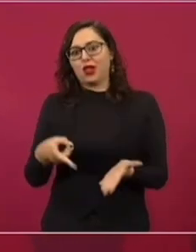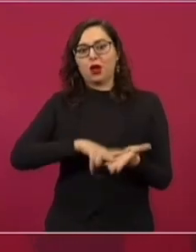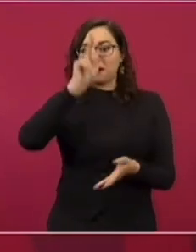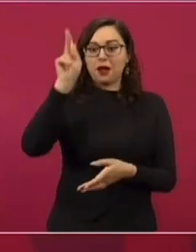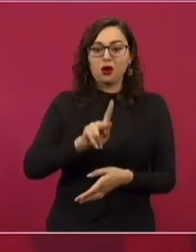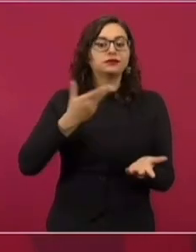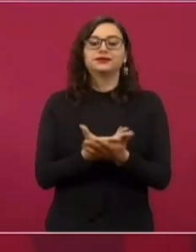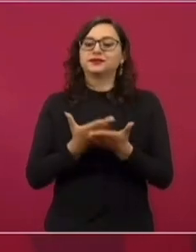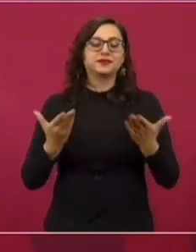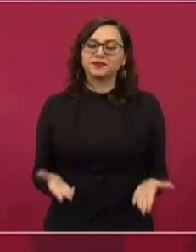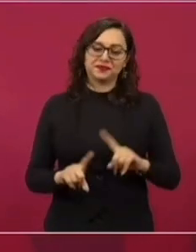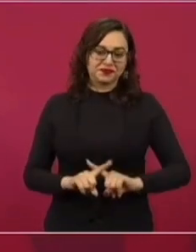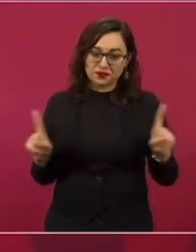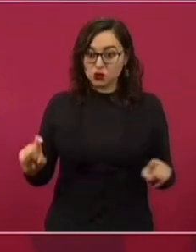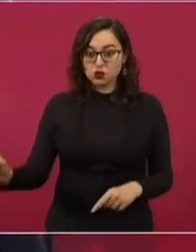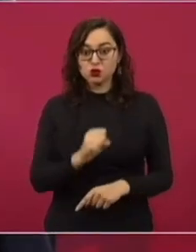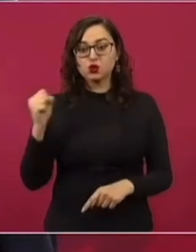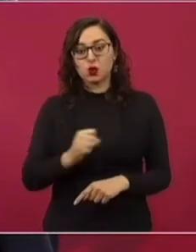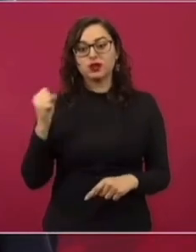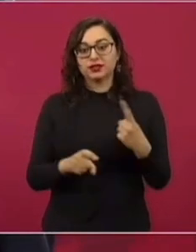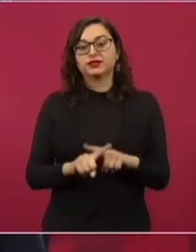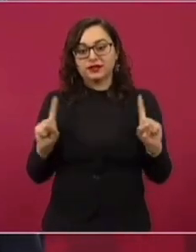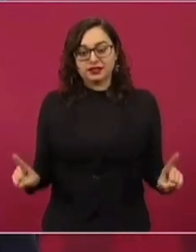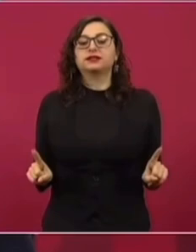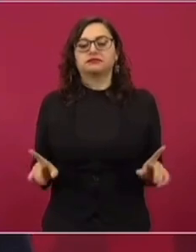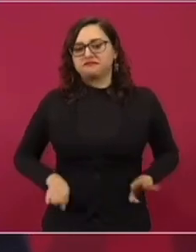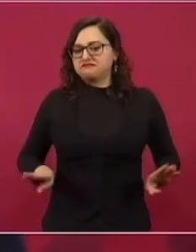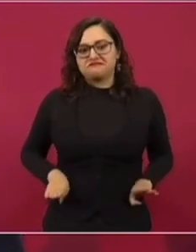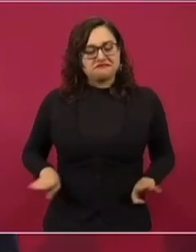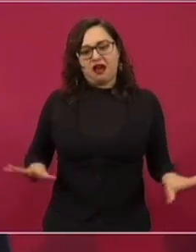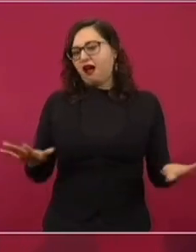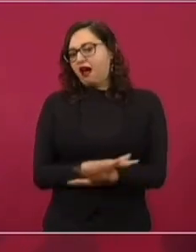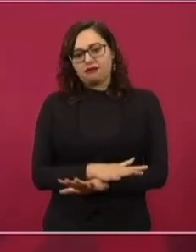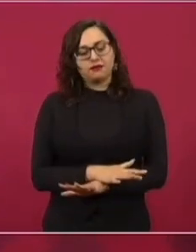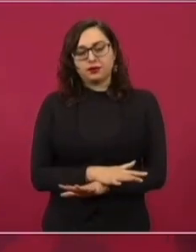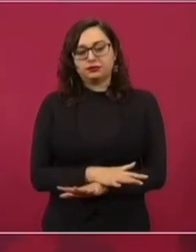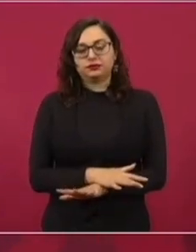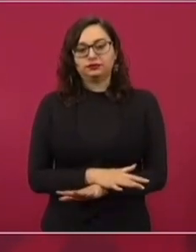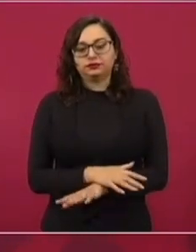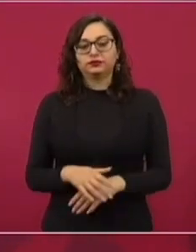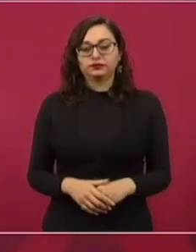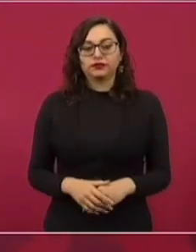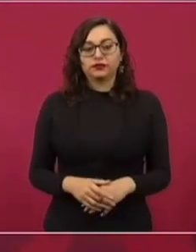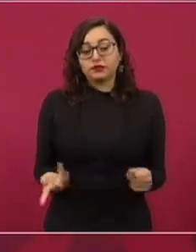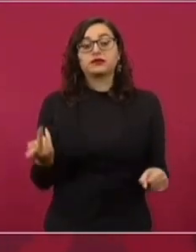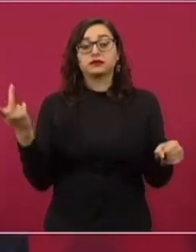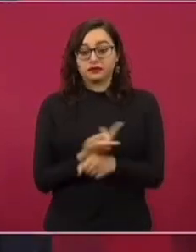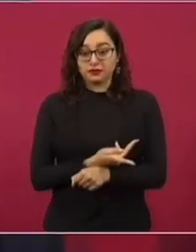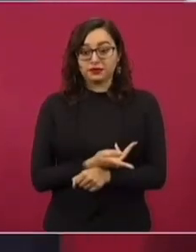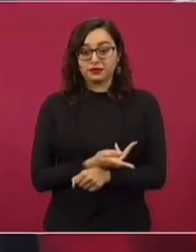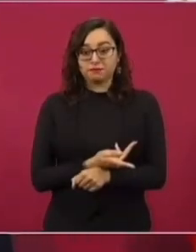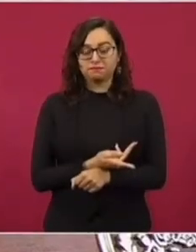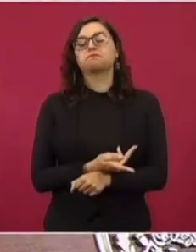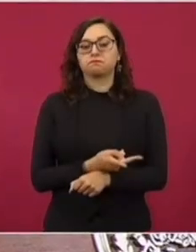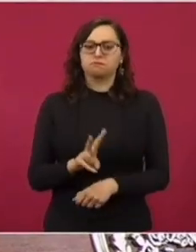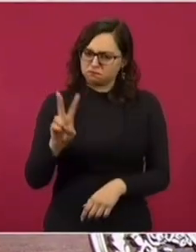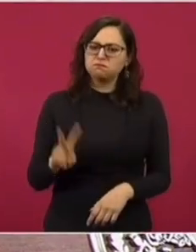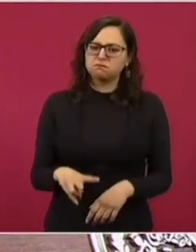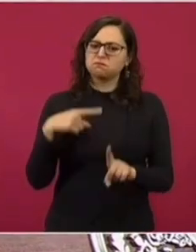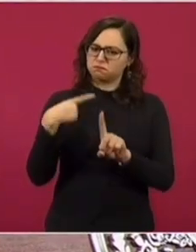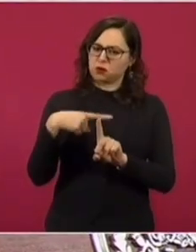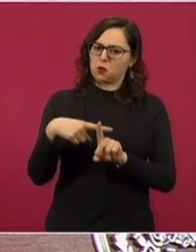Ahora ya no, afortunadamente los mismos medios han cambiado mucho. Lo que ha sucedido, y es bueno,